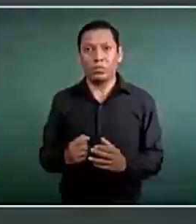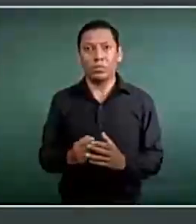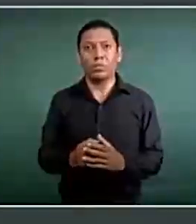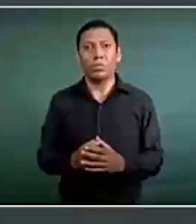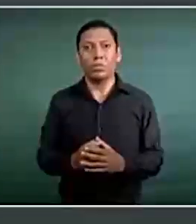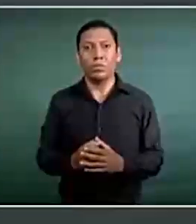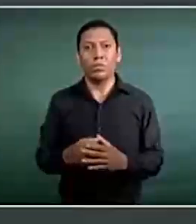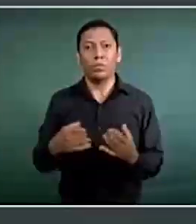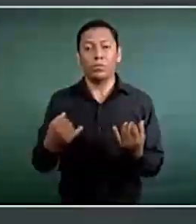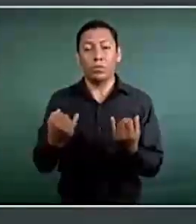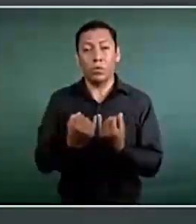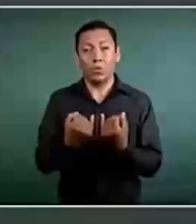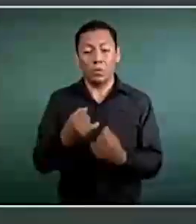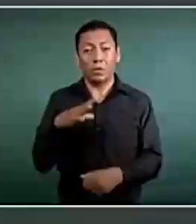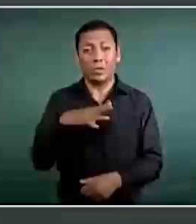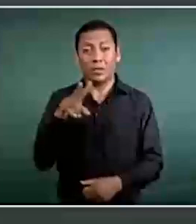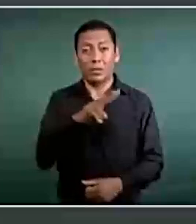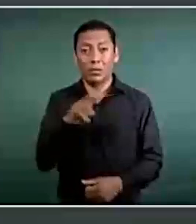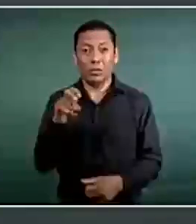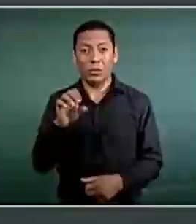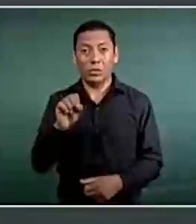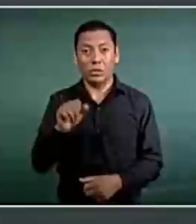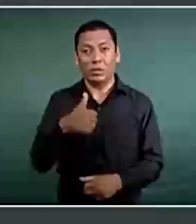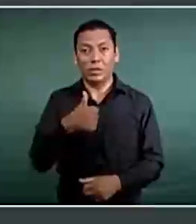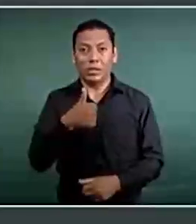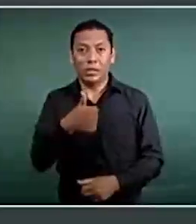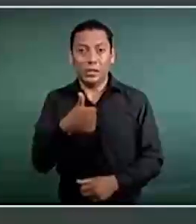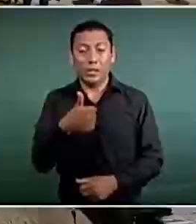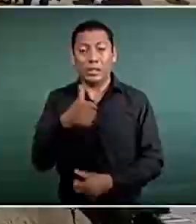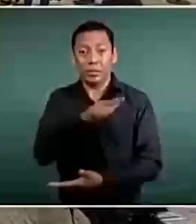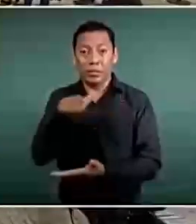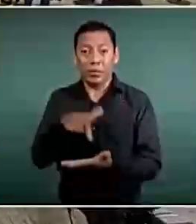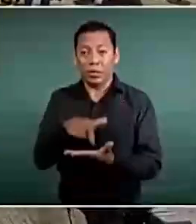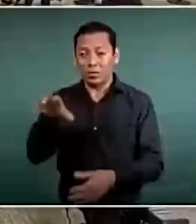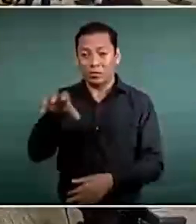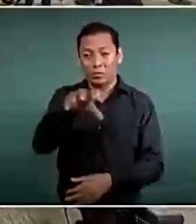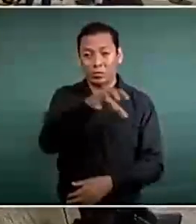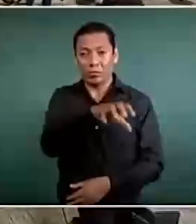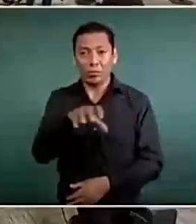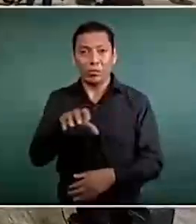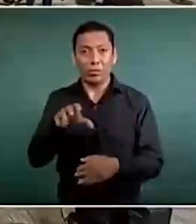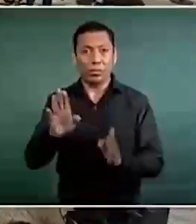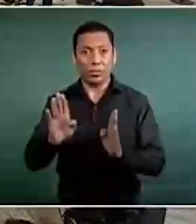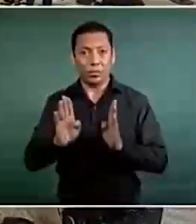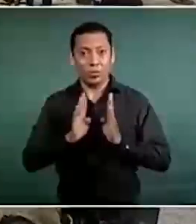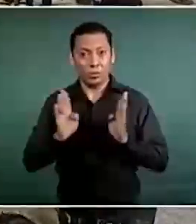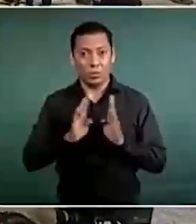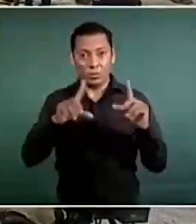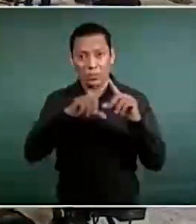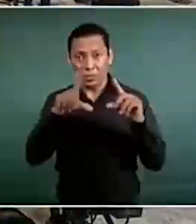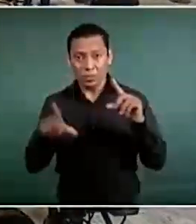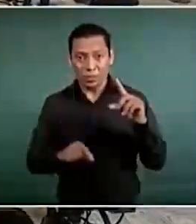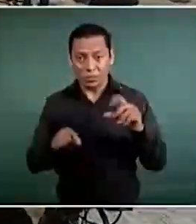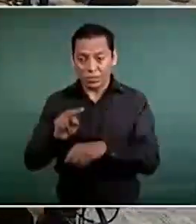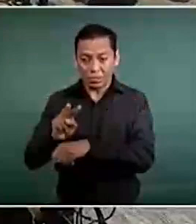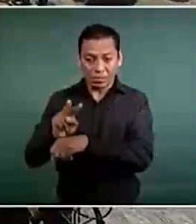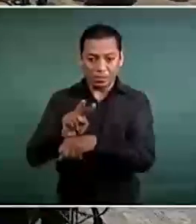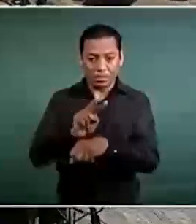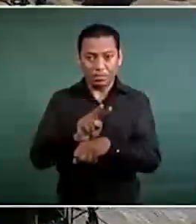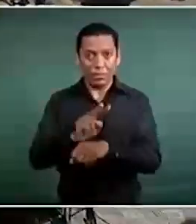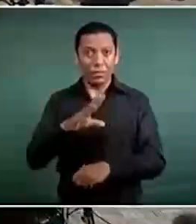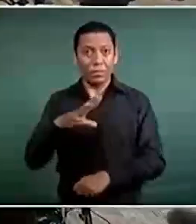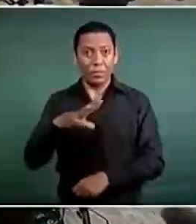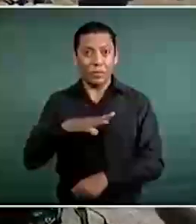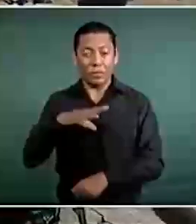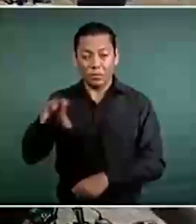van a ser 266 sedes de la Guardia Nacional. En vamos